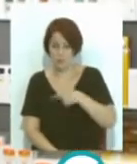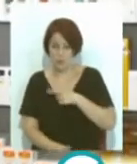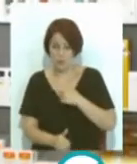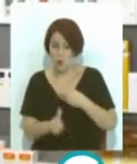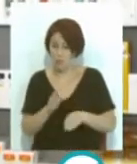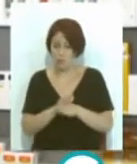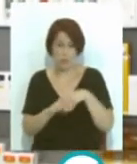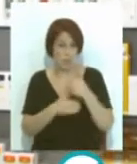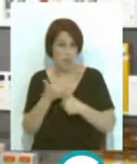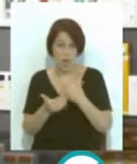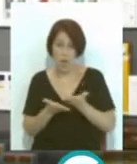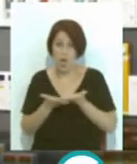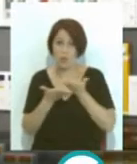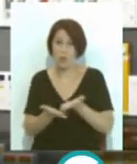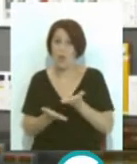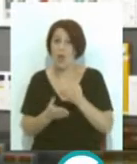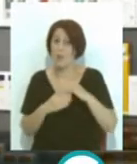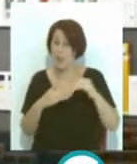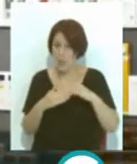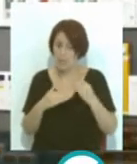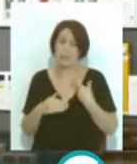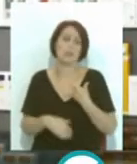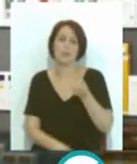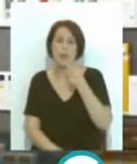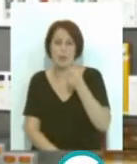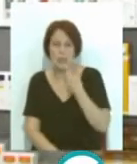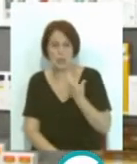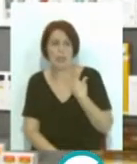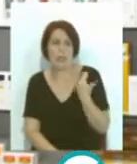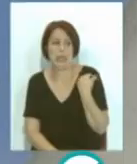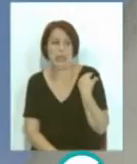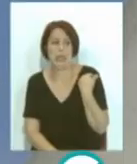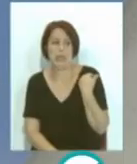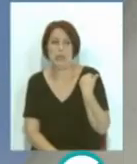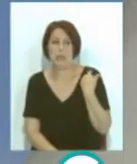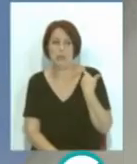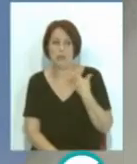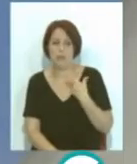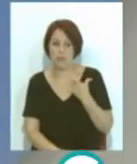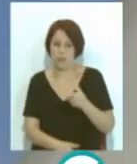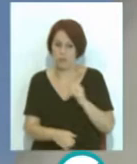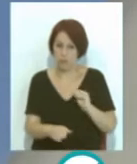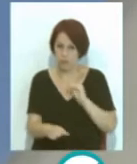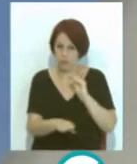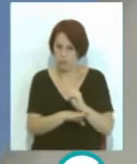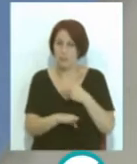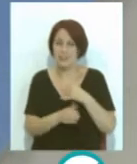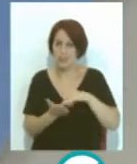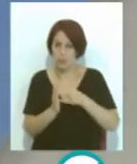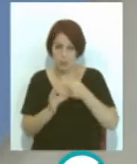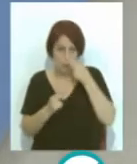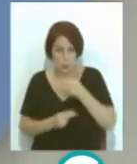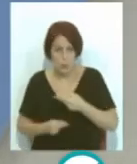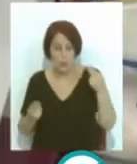continuidad asistencial al paciente. Hay un medicamento que recientemente está financiado por el sistema público y el